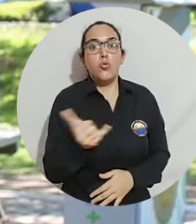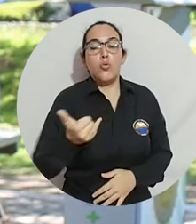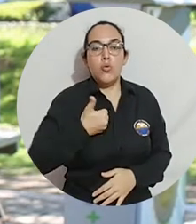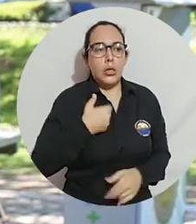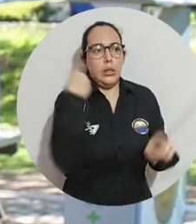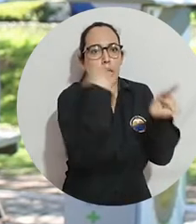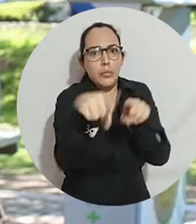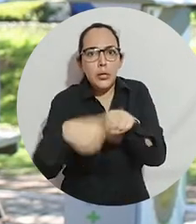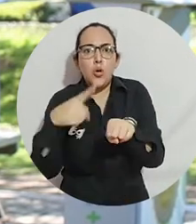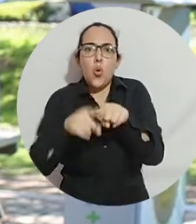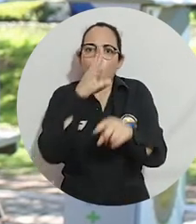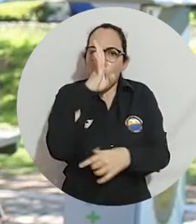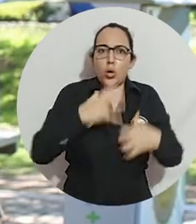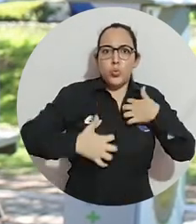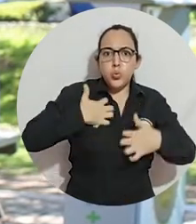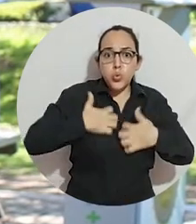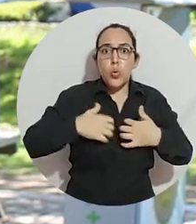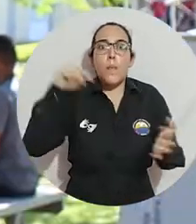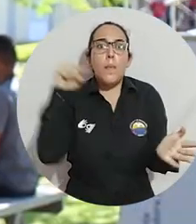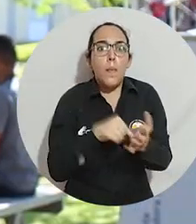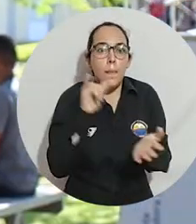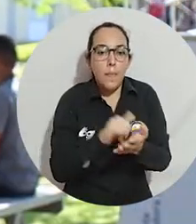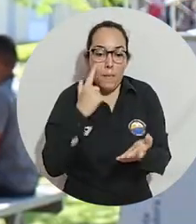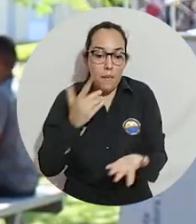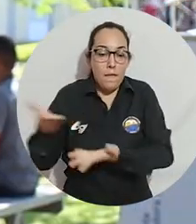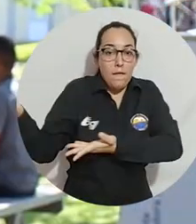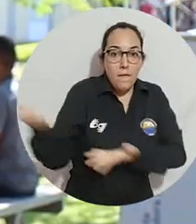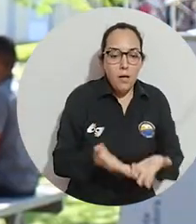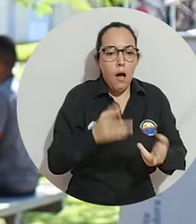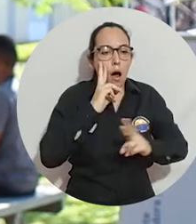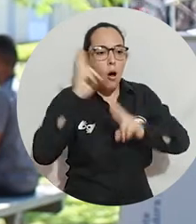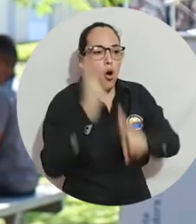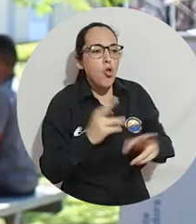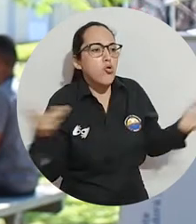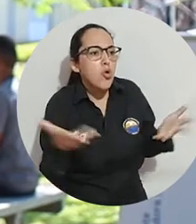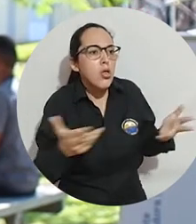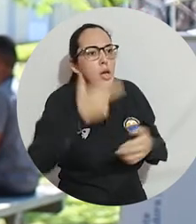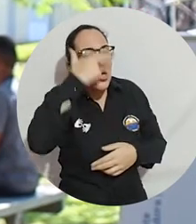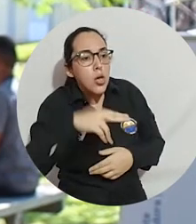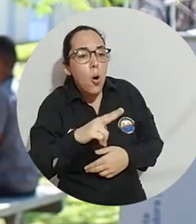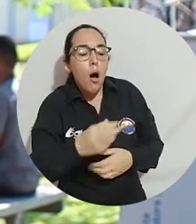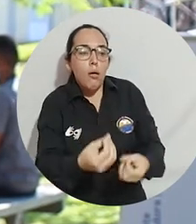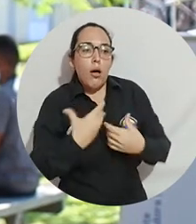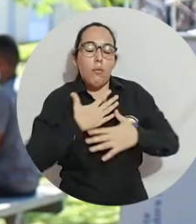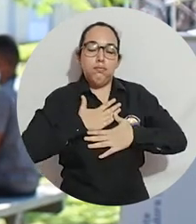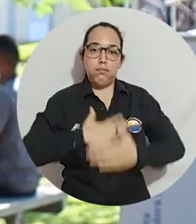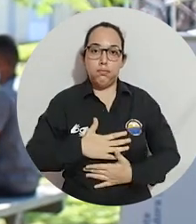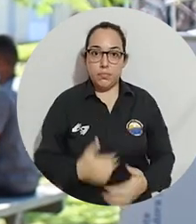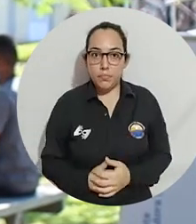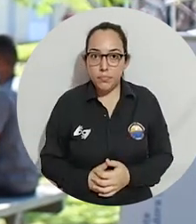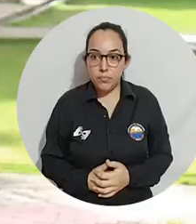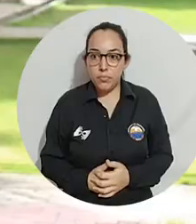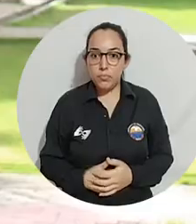al igual que los adolescentes vienen con un sinnúmero de interrogantes. Por eso el darles la bienvenida y reconocer en dónde van a estar sus hijos da un parte